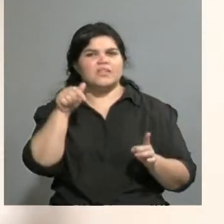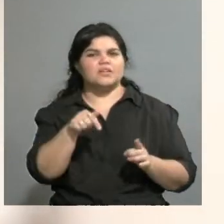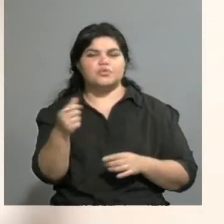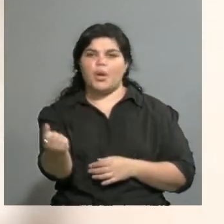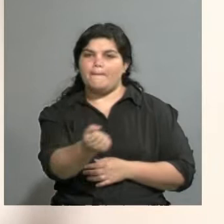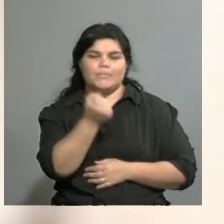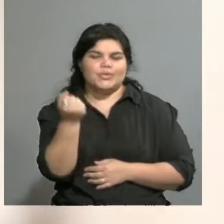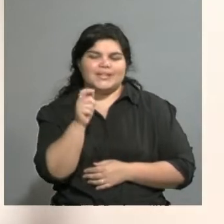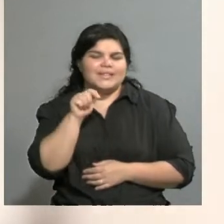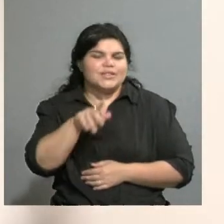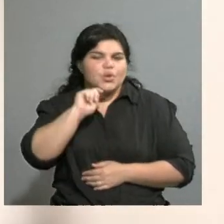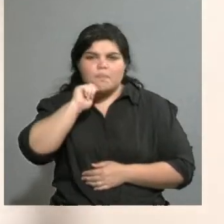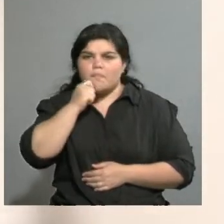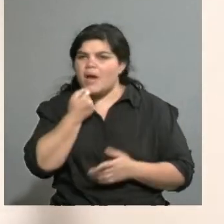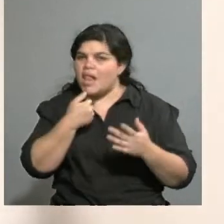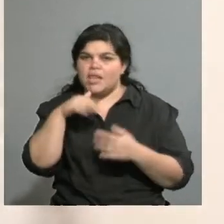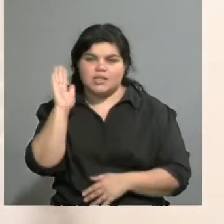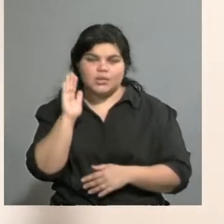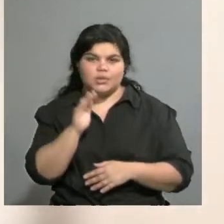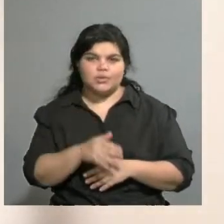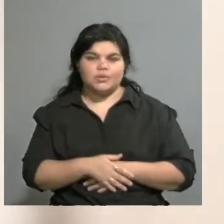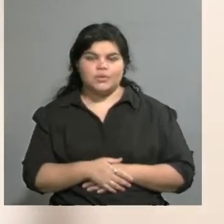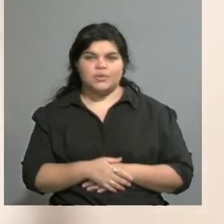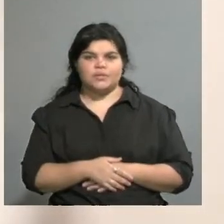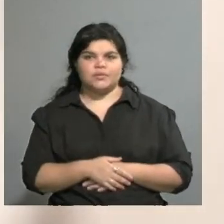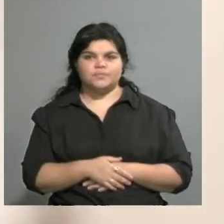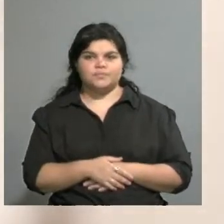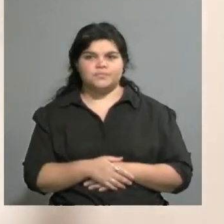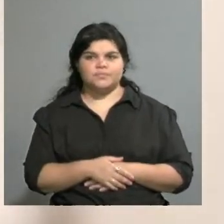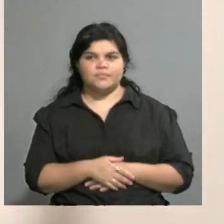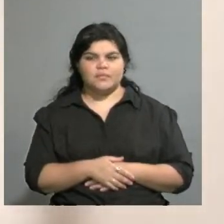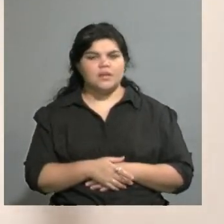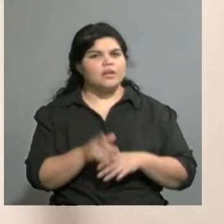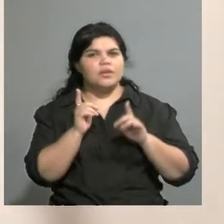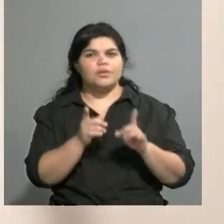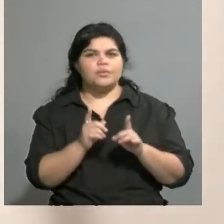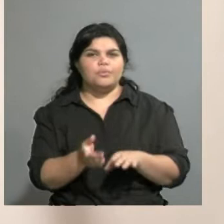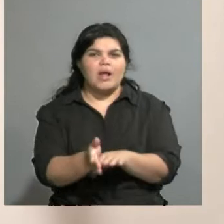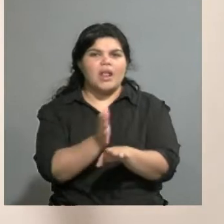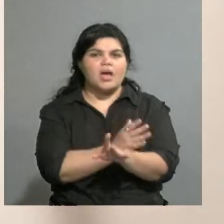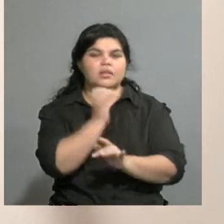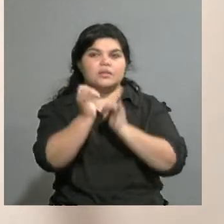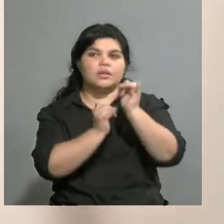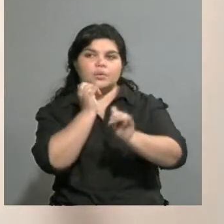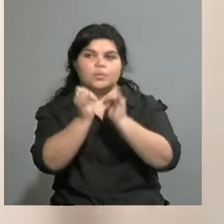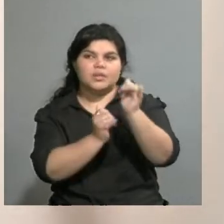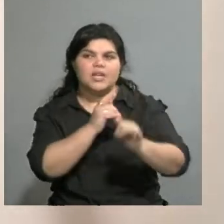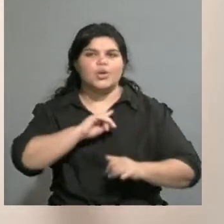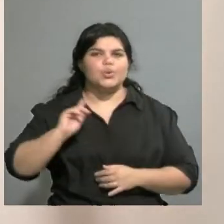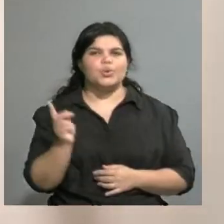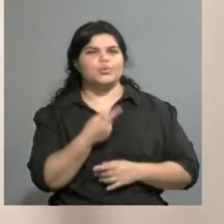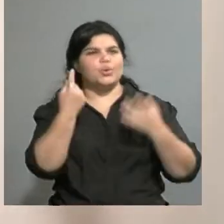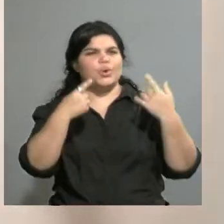tiene la obra. En realidad, hemos, como les decía, tratado de no caer en esos